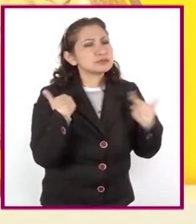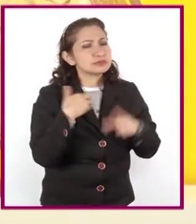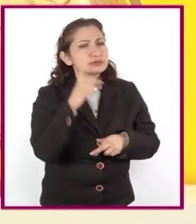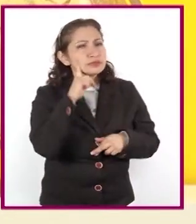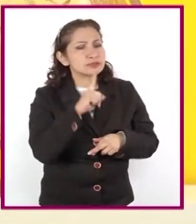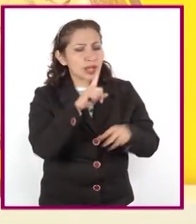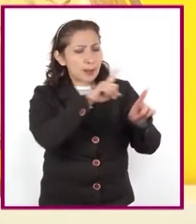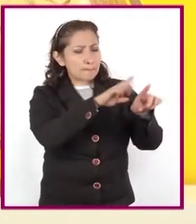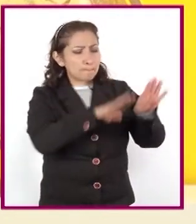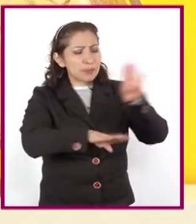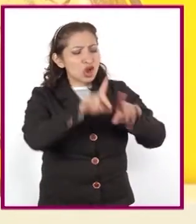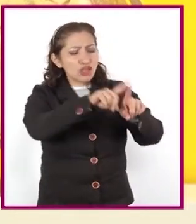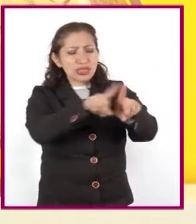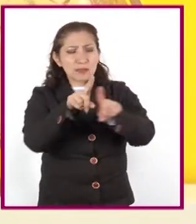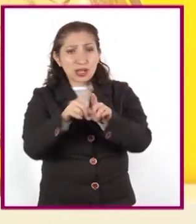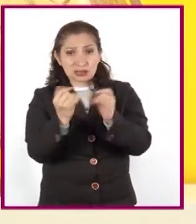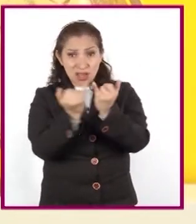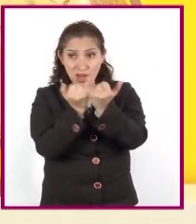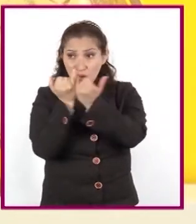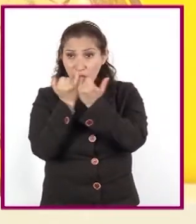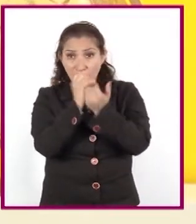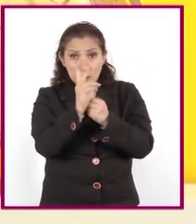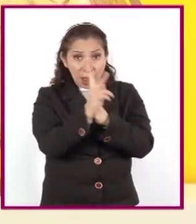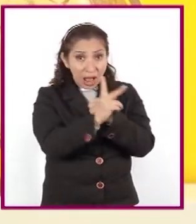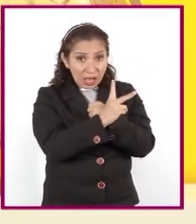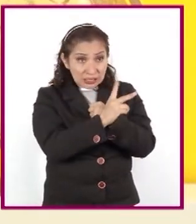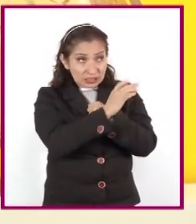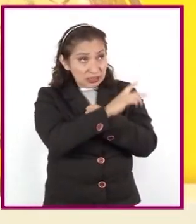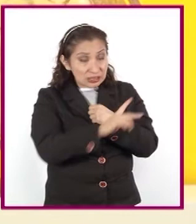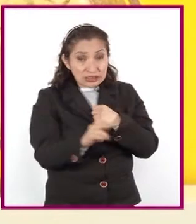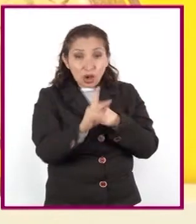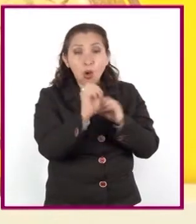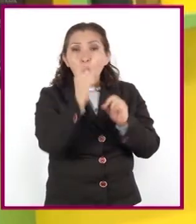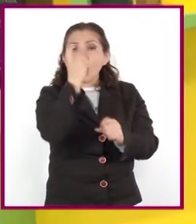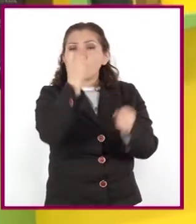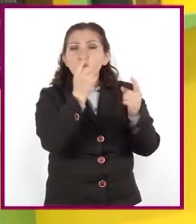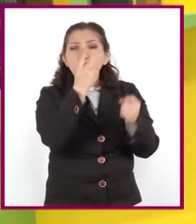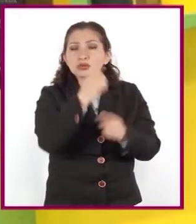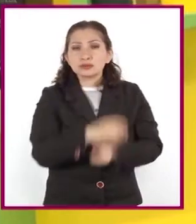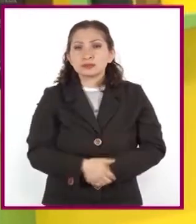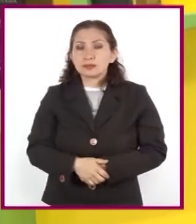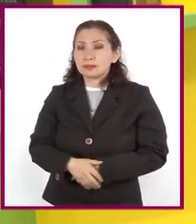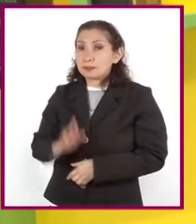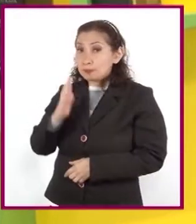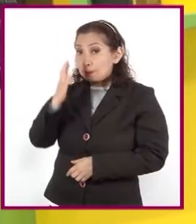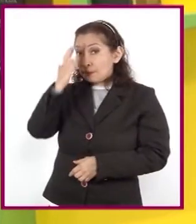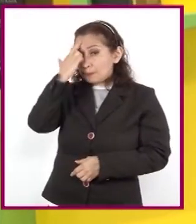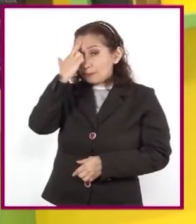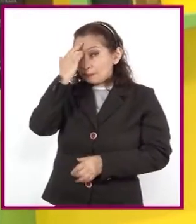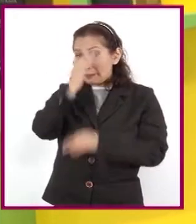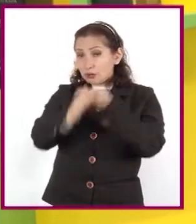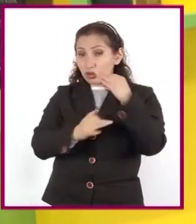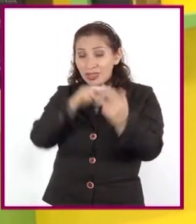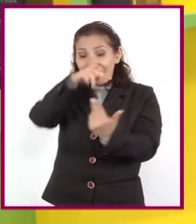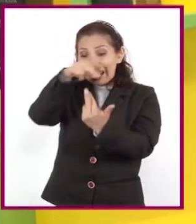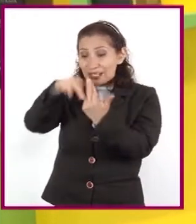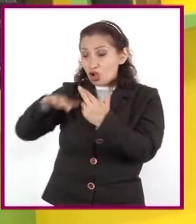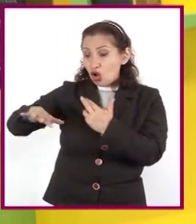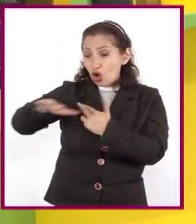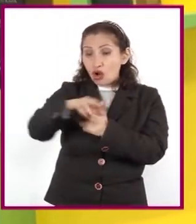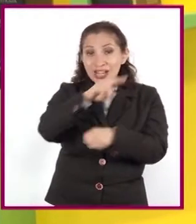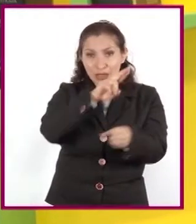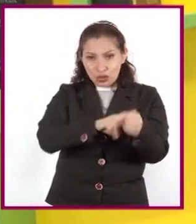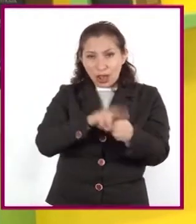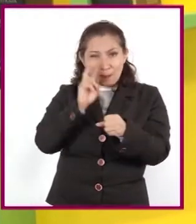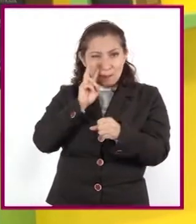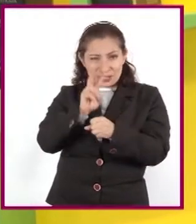¿la biodiversidad es igual en todos los países o solo en algunos? Recuerdan, todas las regiones naturales que